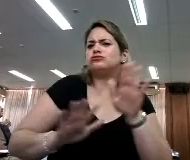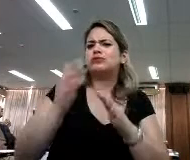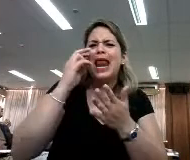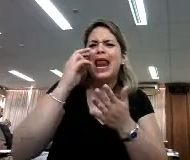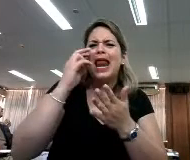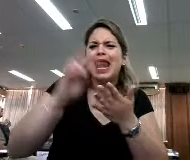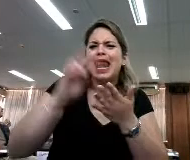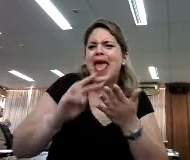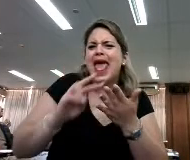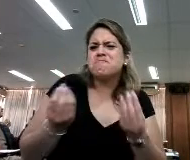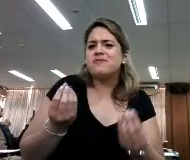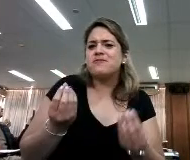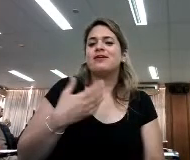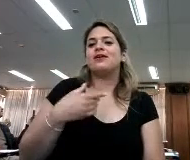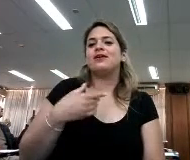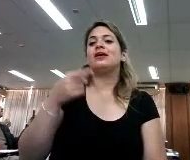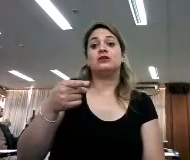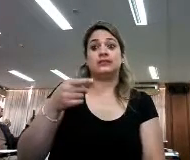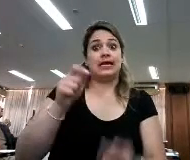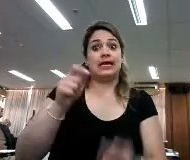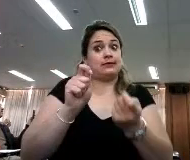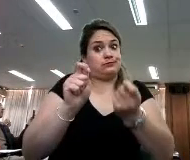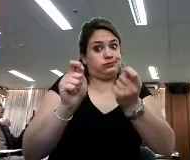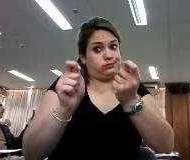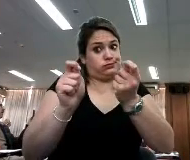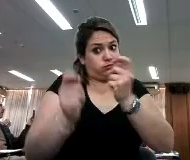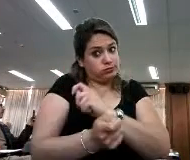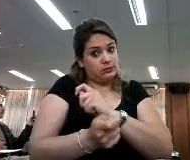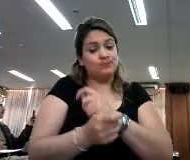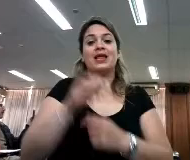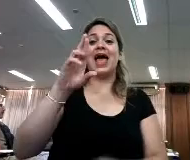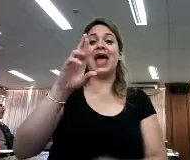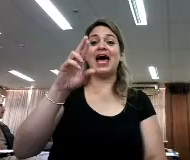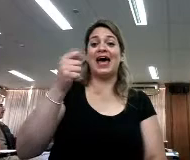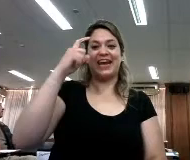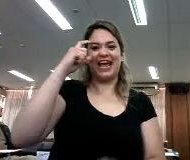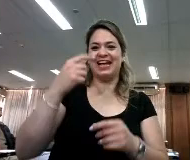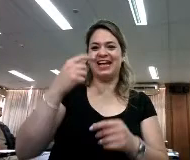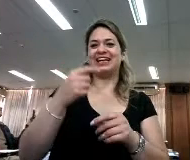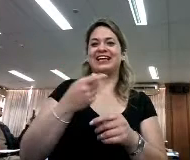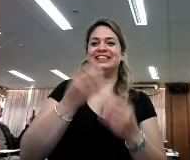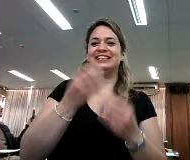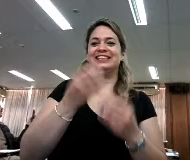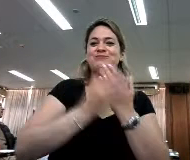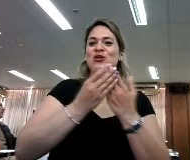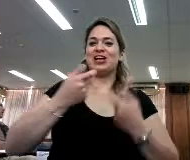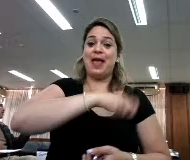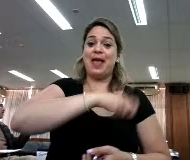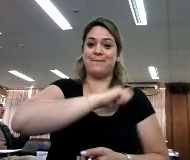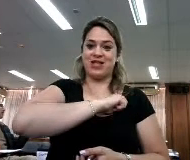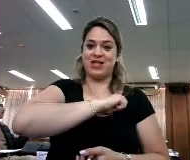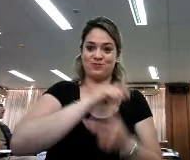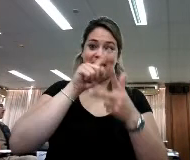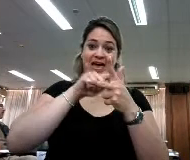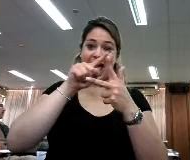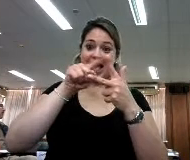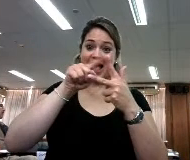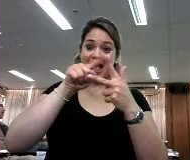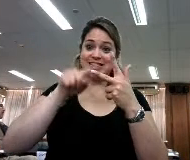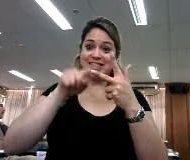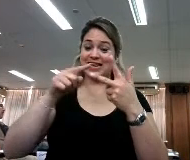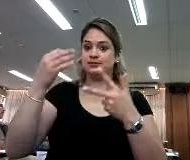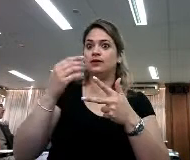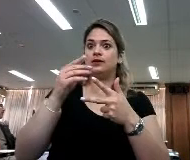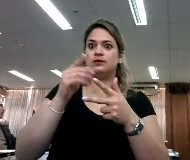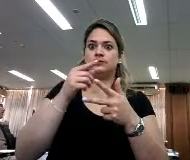acto de leer? Bueno, aquí ya vemos que empieza a cambiar la cuestión, en realidad la RAE tiene seis acepciones, pero me quise quedar con estas tres que son las que hacia donde